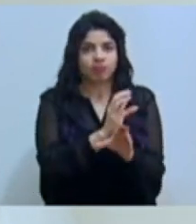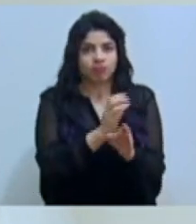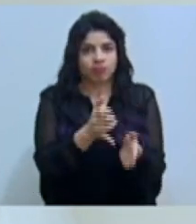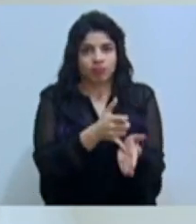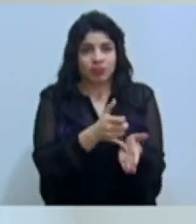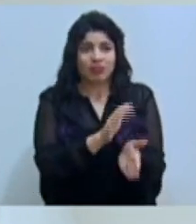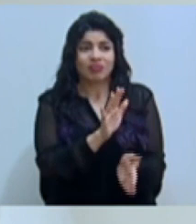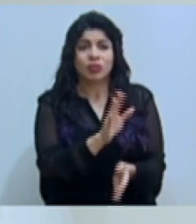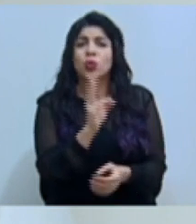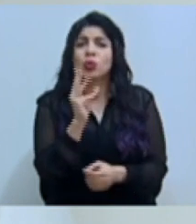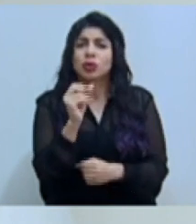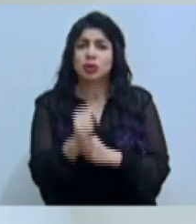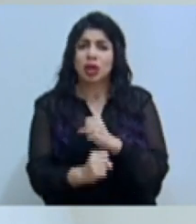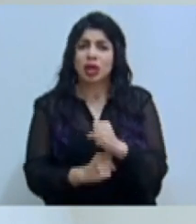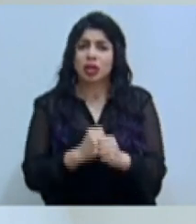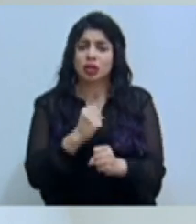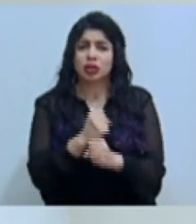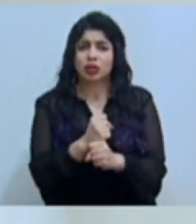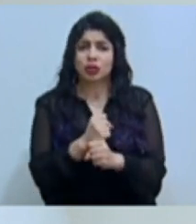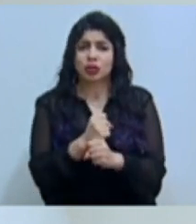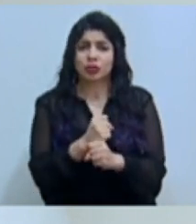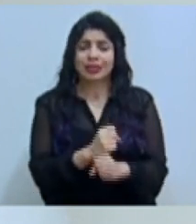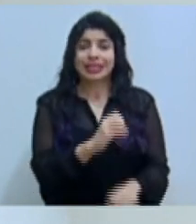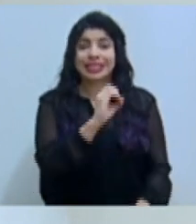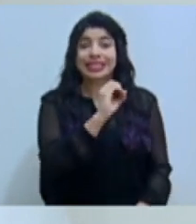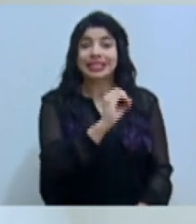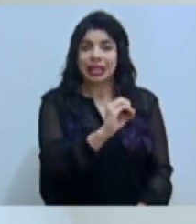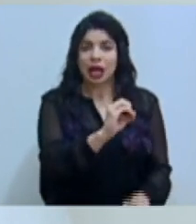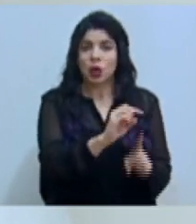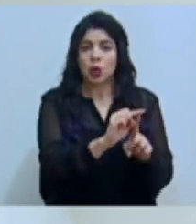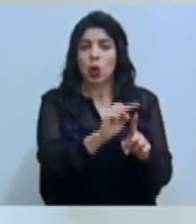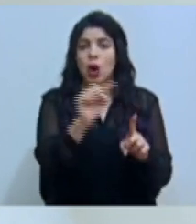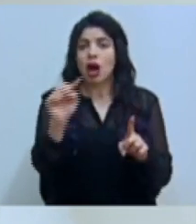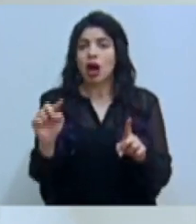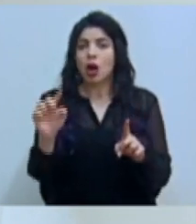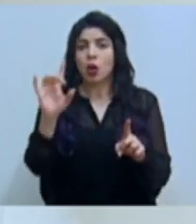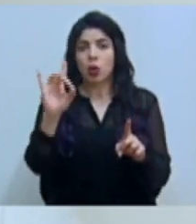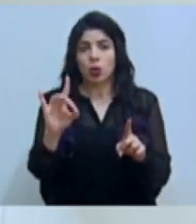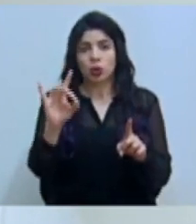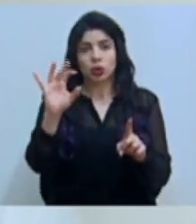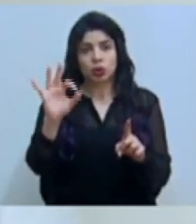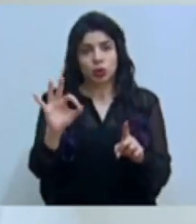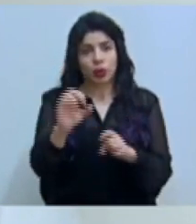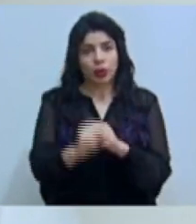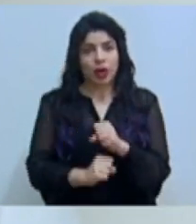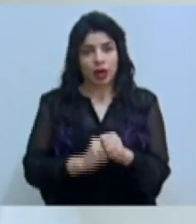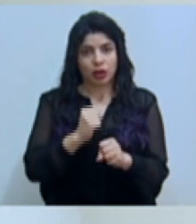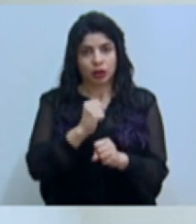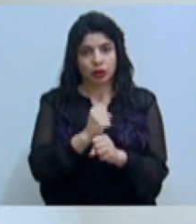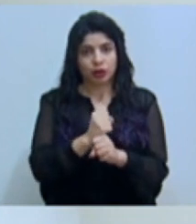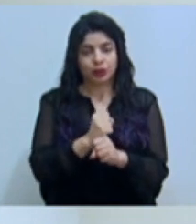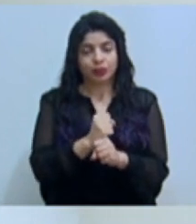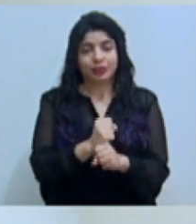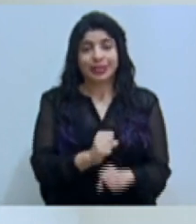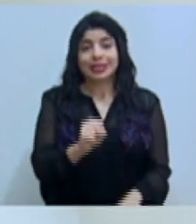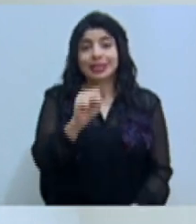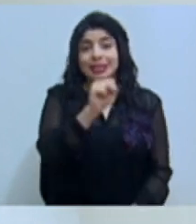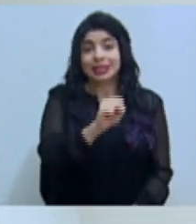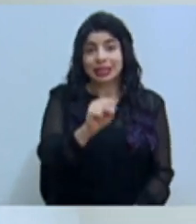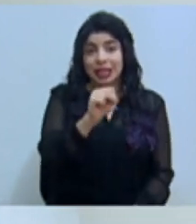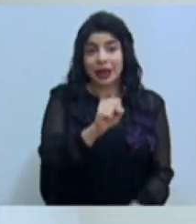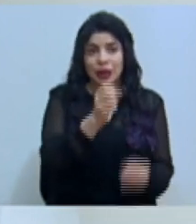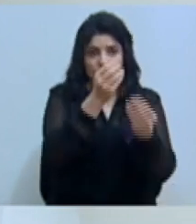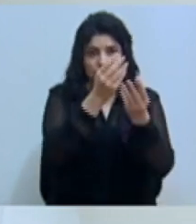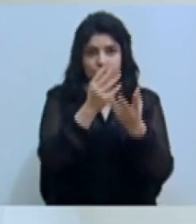con un rango de edad que va de los 0 a los 89 años. El sábado se